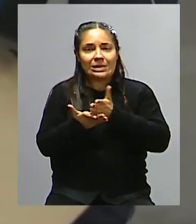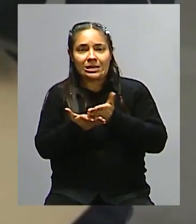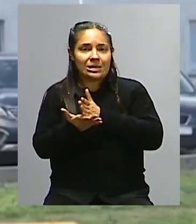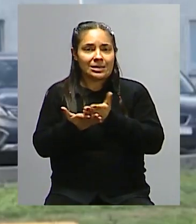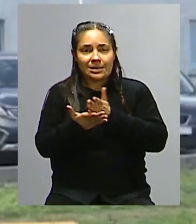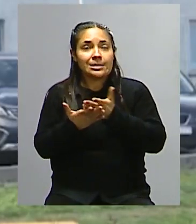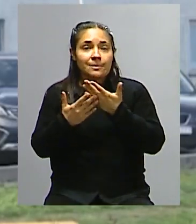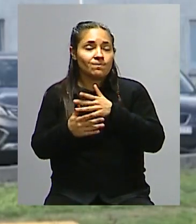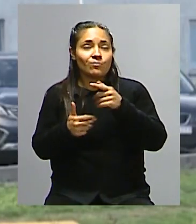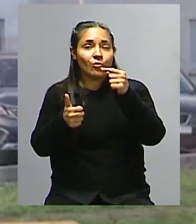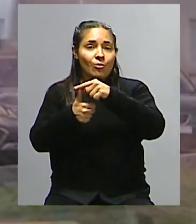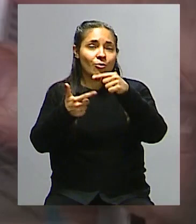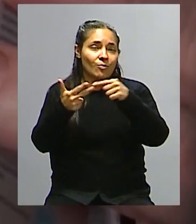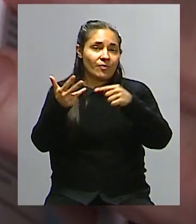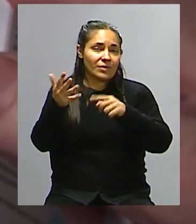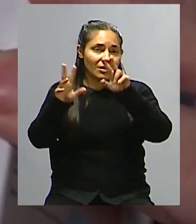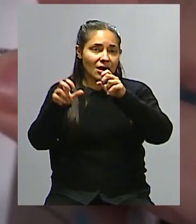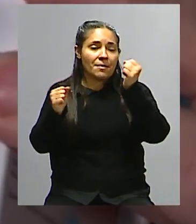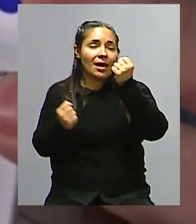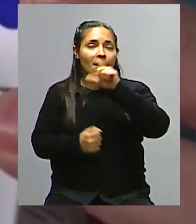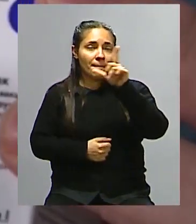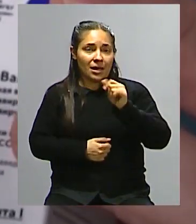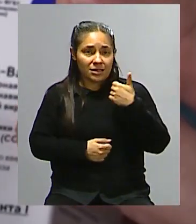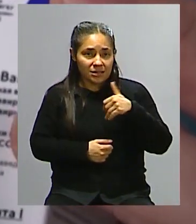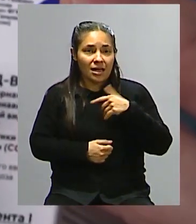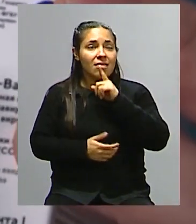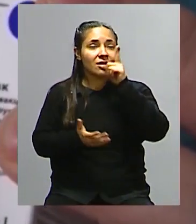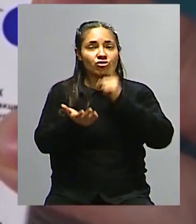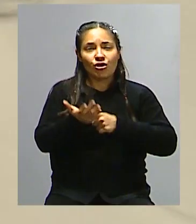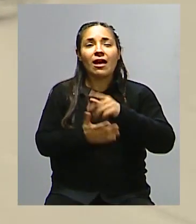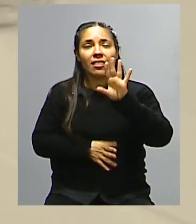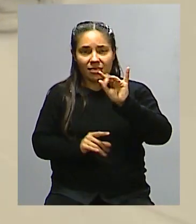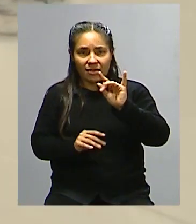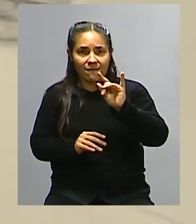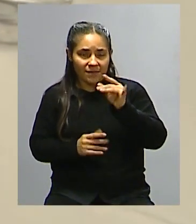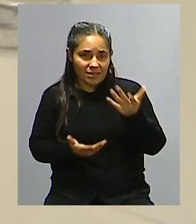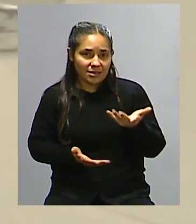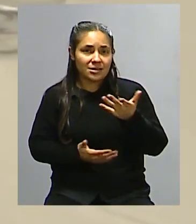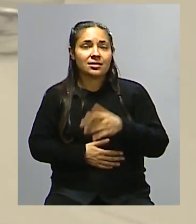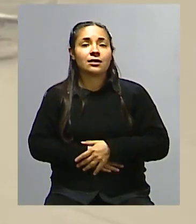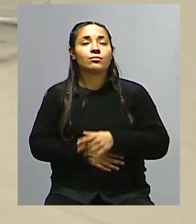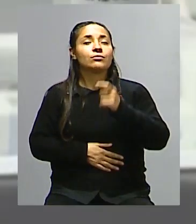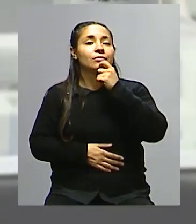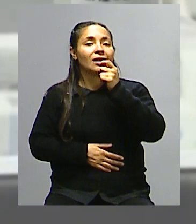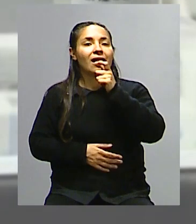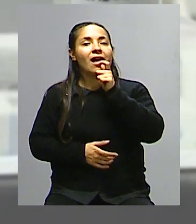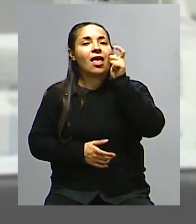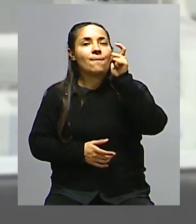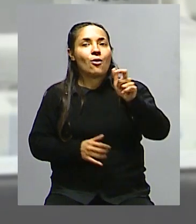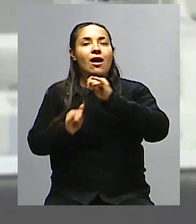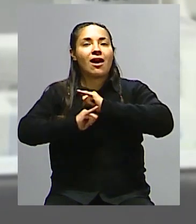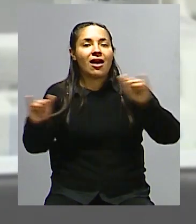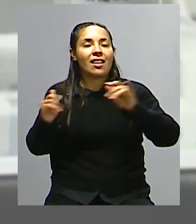casi todos los indicadores, la toma de decisiones se hace muy difícil y el poder dar respuesta y satisfacer las necesidades se